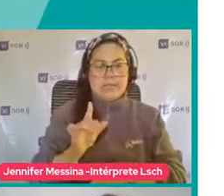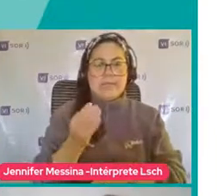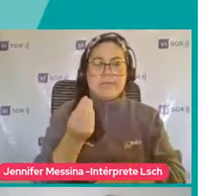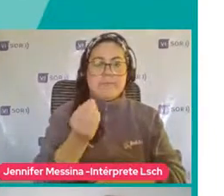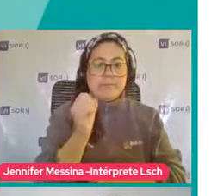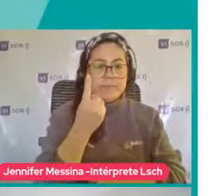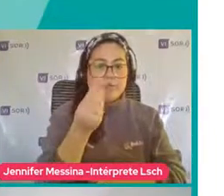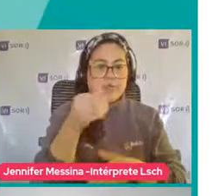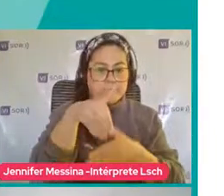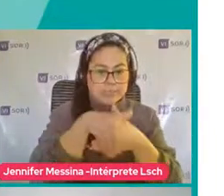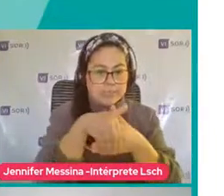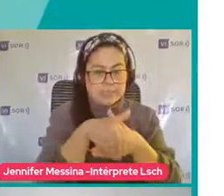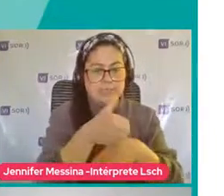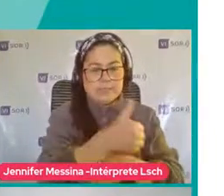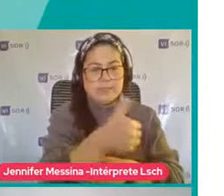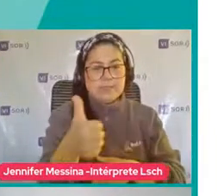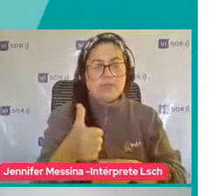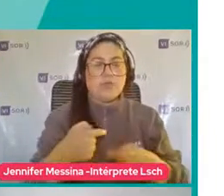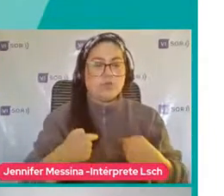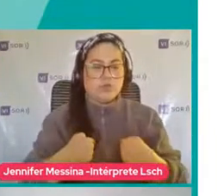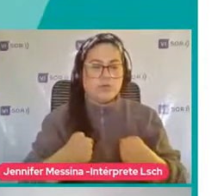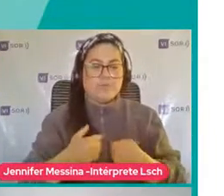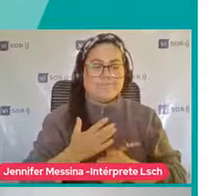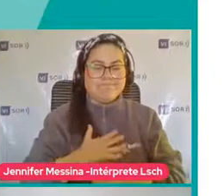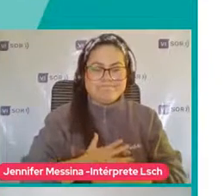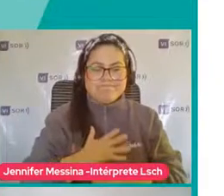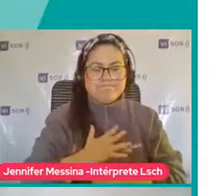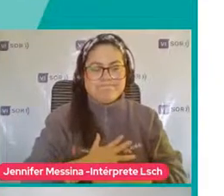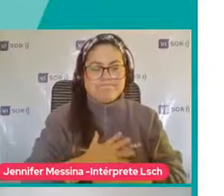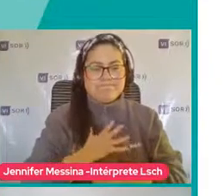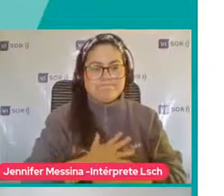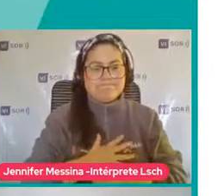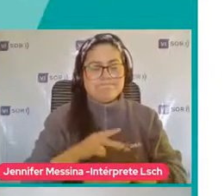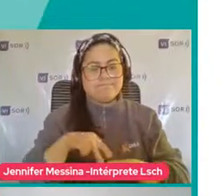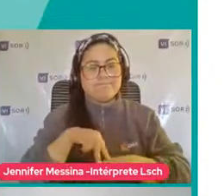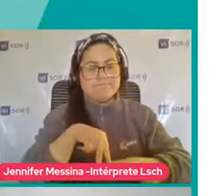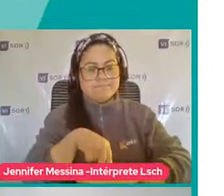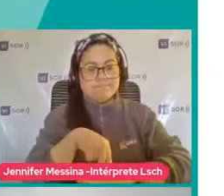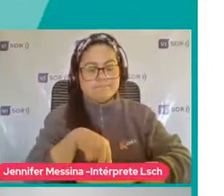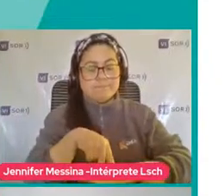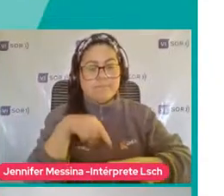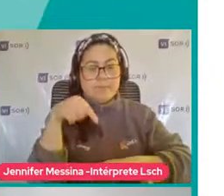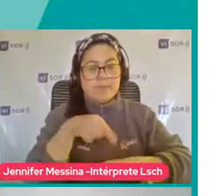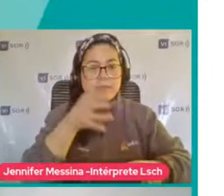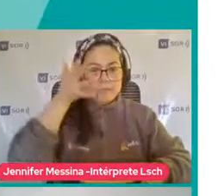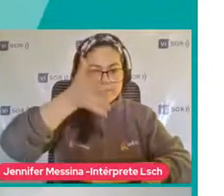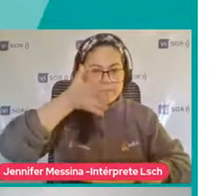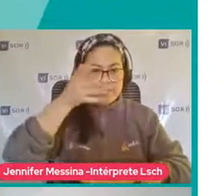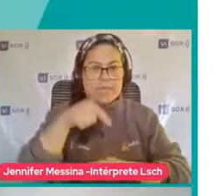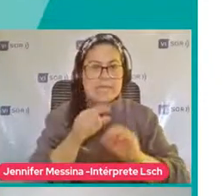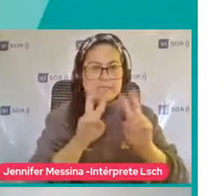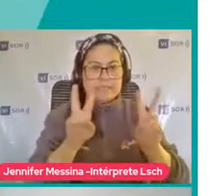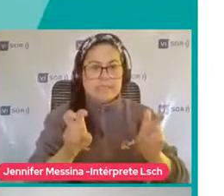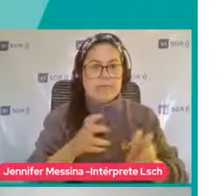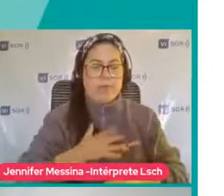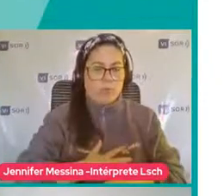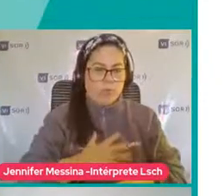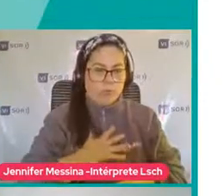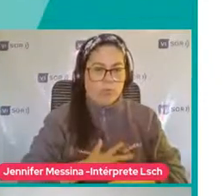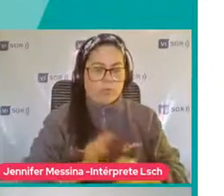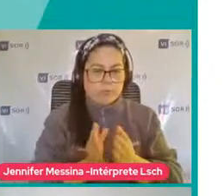Primero que todo Para mí Es un agrado Poder estar Exponiendo Desde este tema Que a mí me encanta